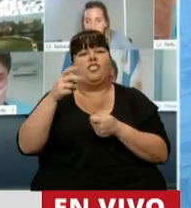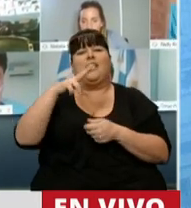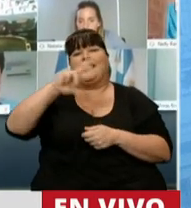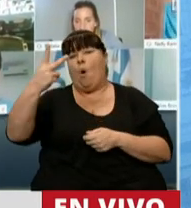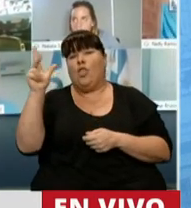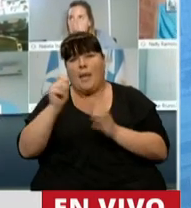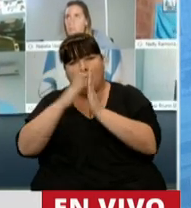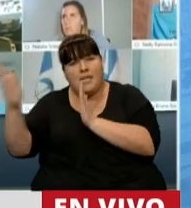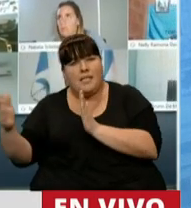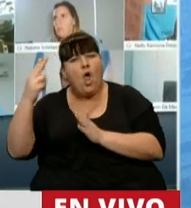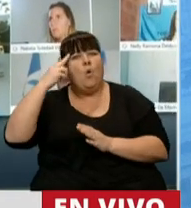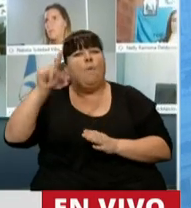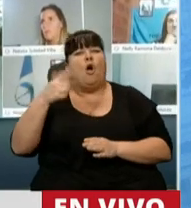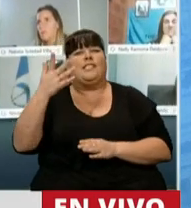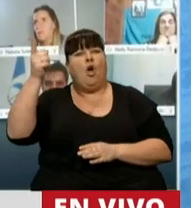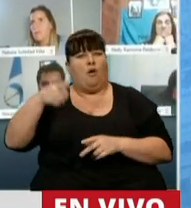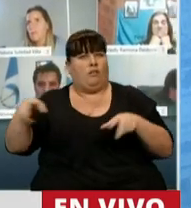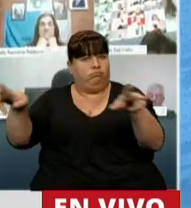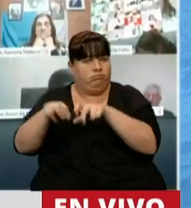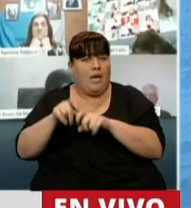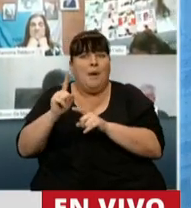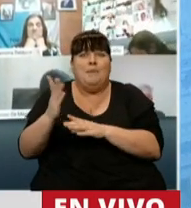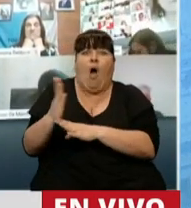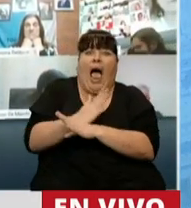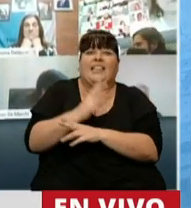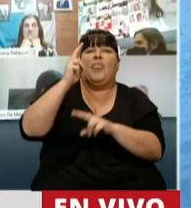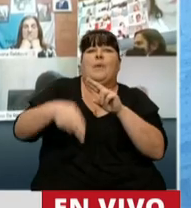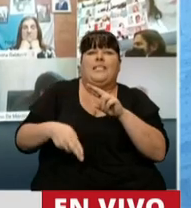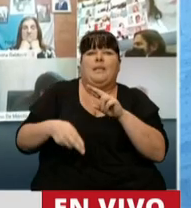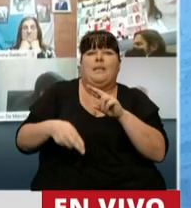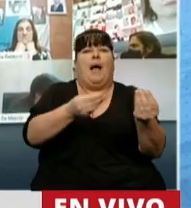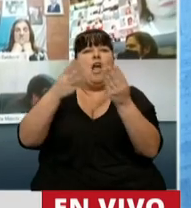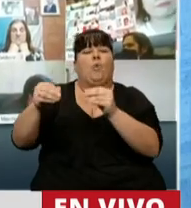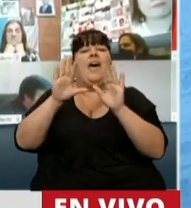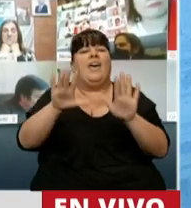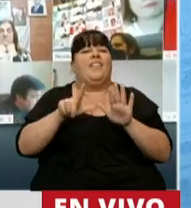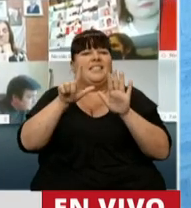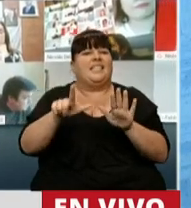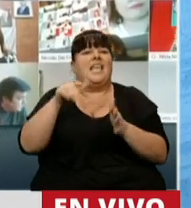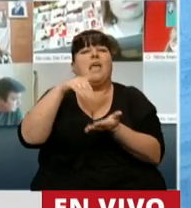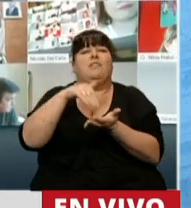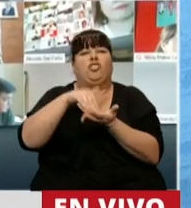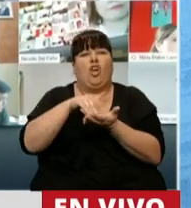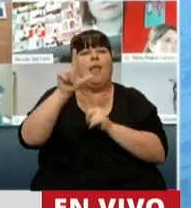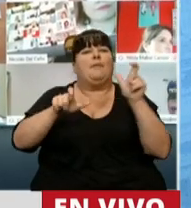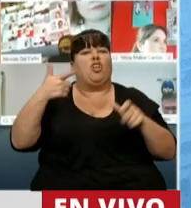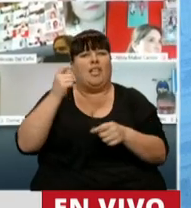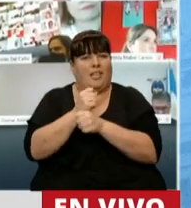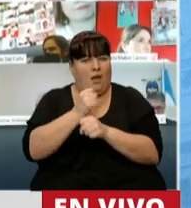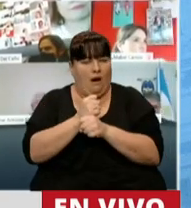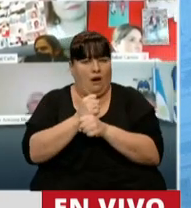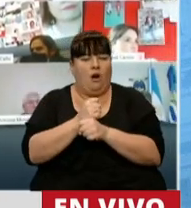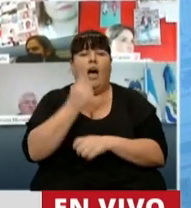trimestre un 9,5 justo antes de que venzan las ayudas para 17 millones de desempleados.